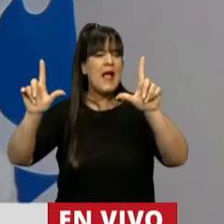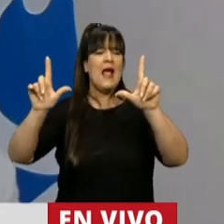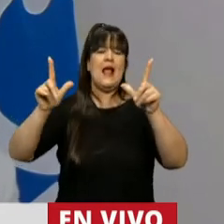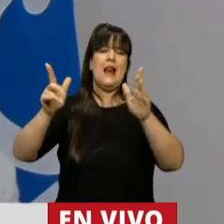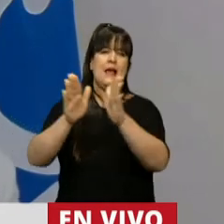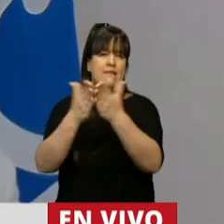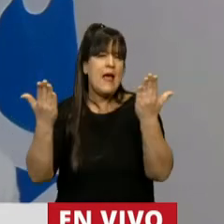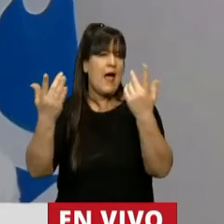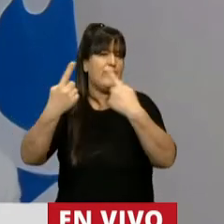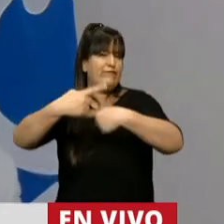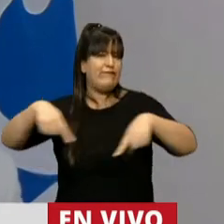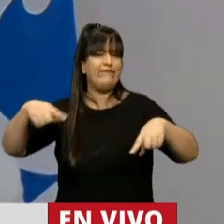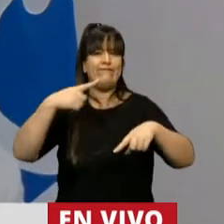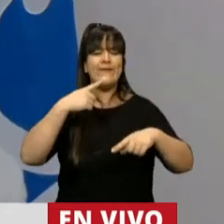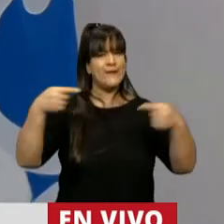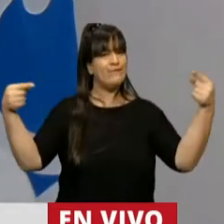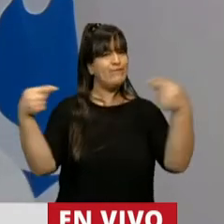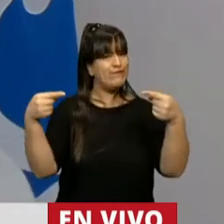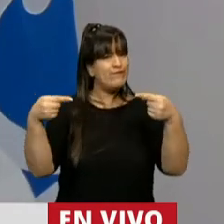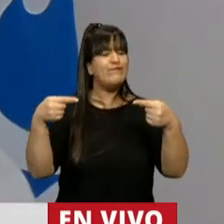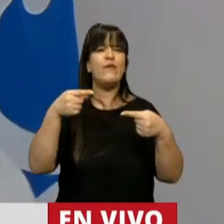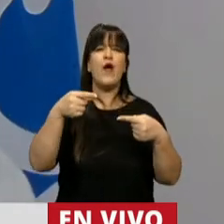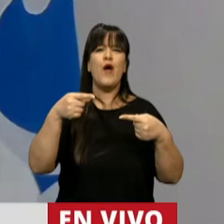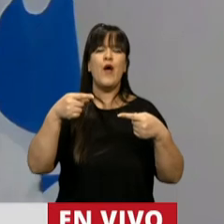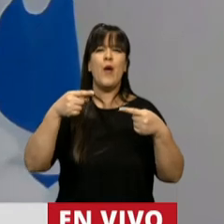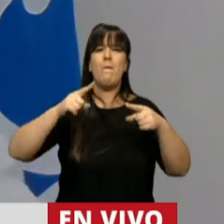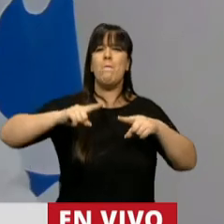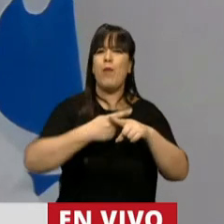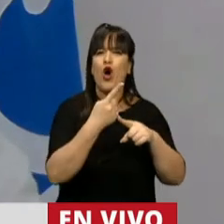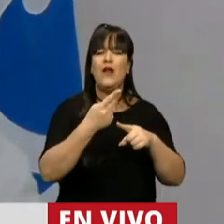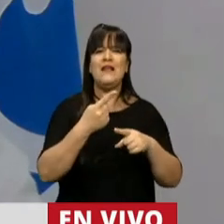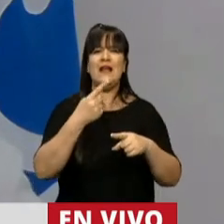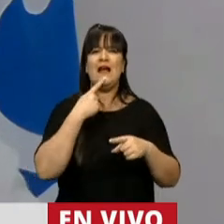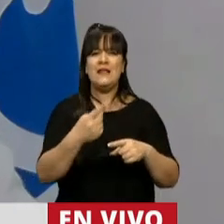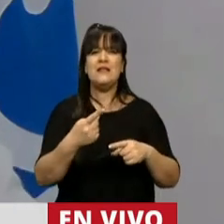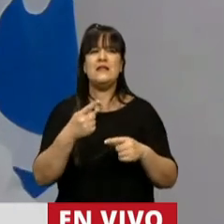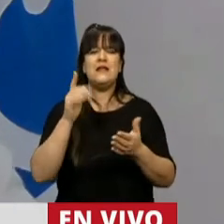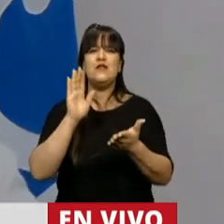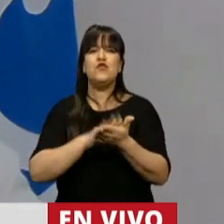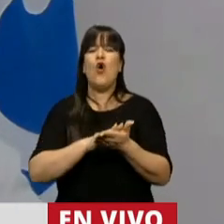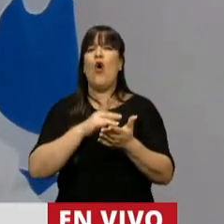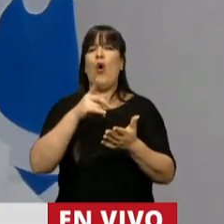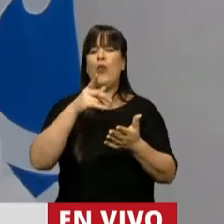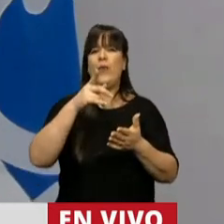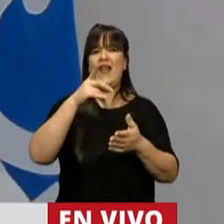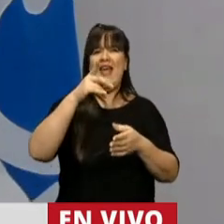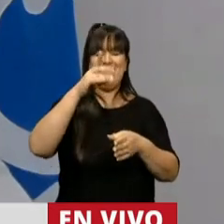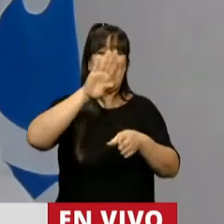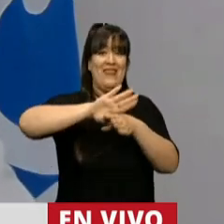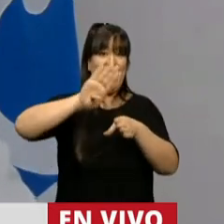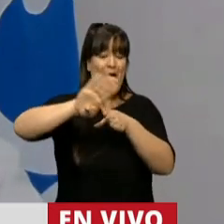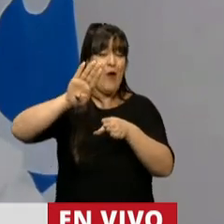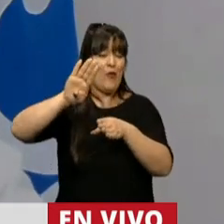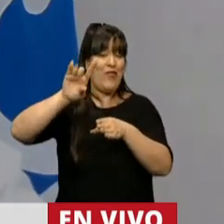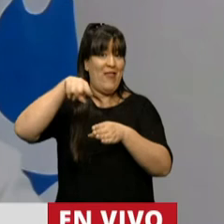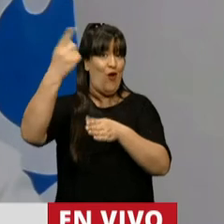trataría de una contradicción con la política del Gobierno planteada de desdolarización de la deuda pública. En nuestra